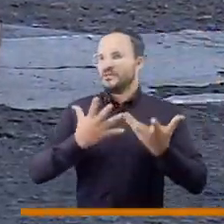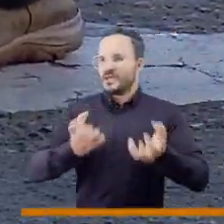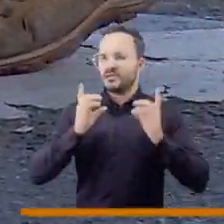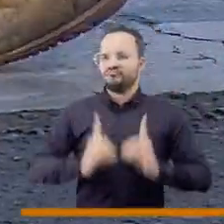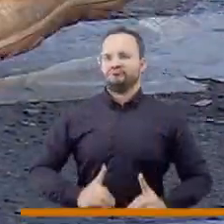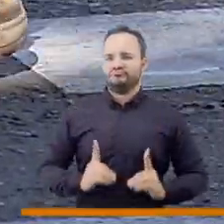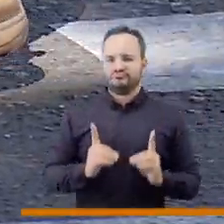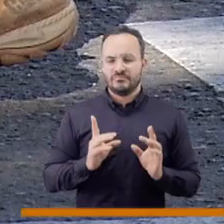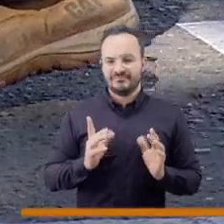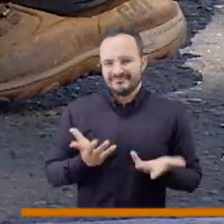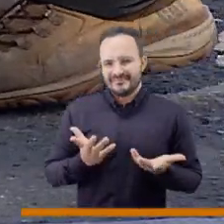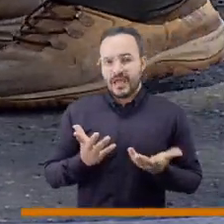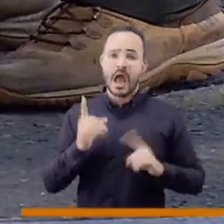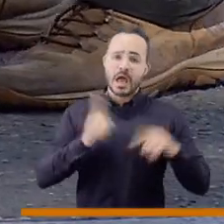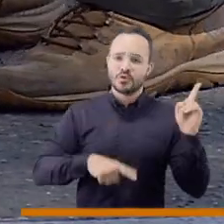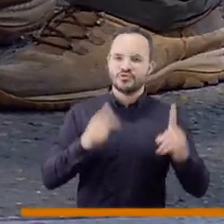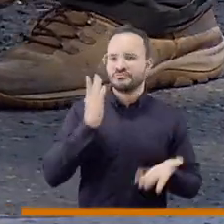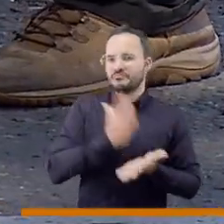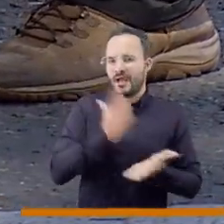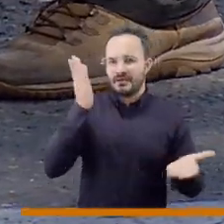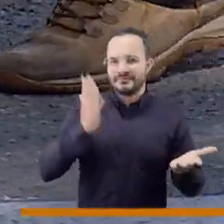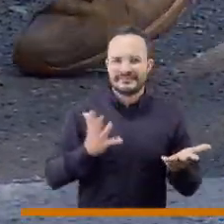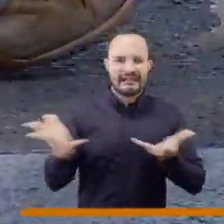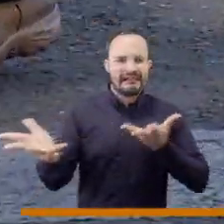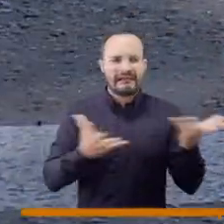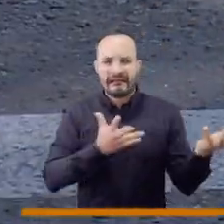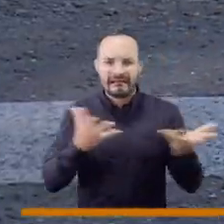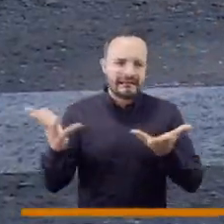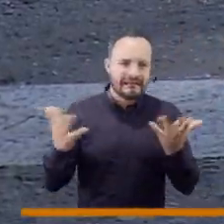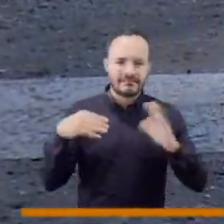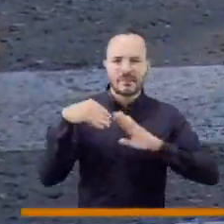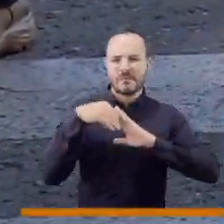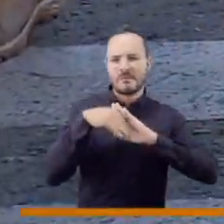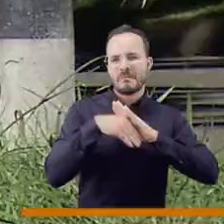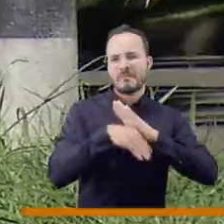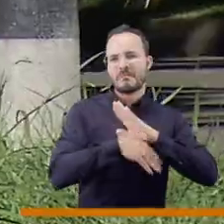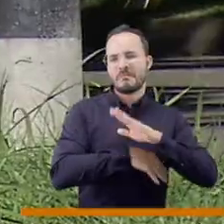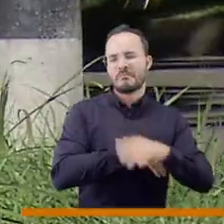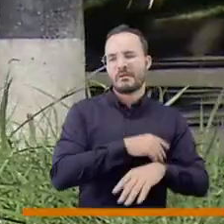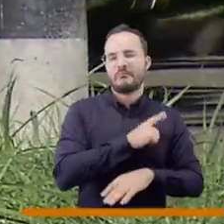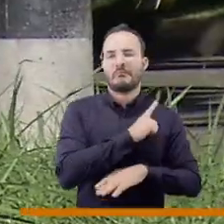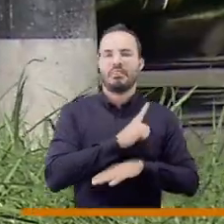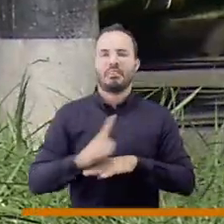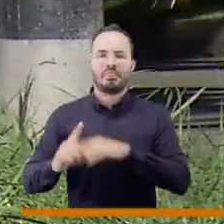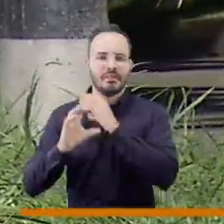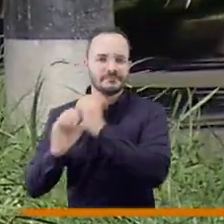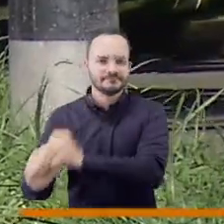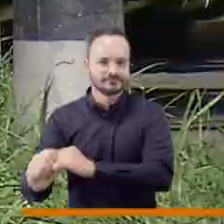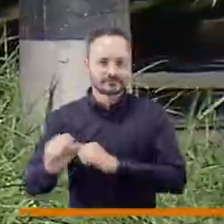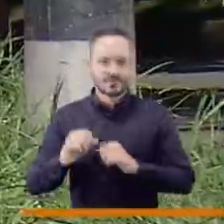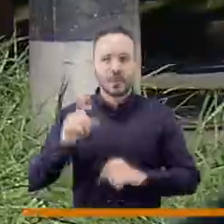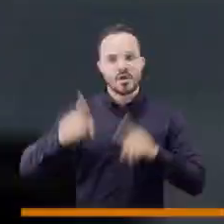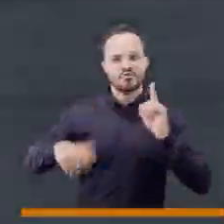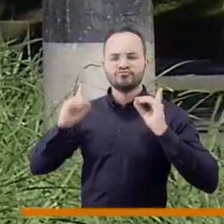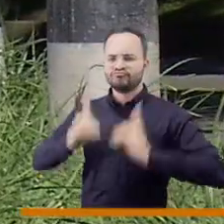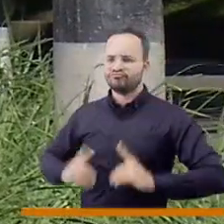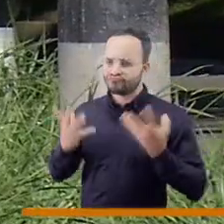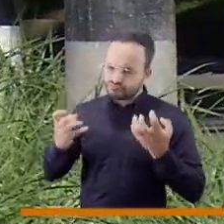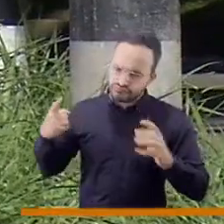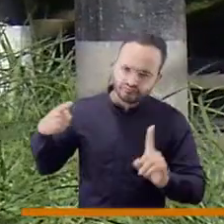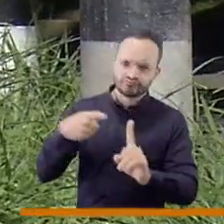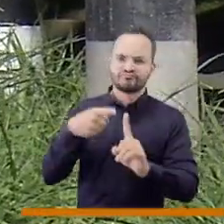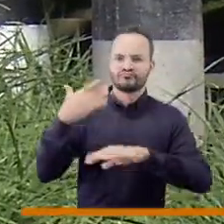esta situación por una decisión personal o todos llegan desafortunadamente porque hasta allá terminan arrastrados por una